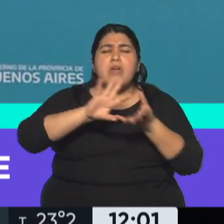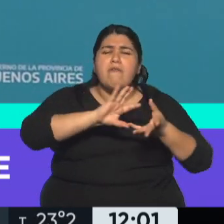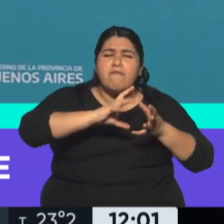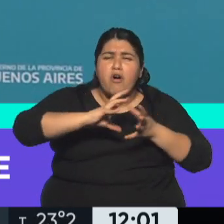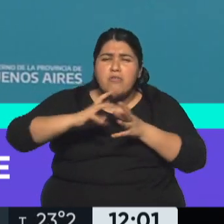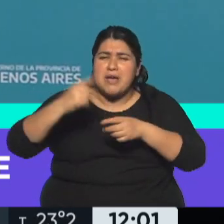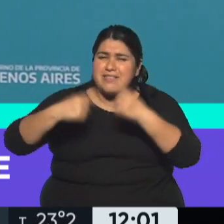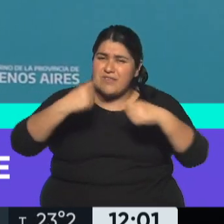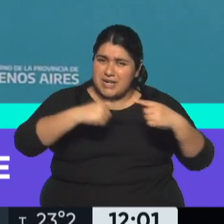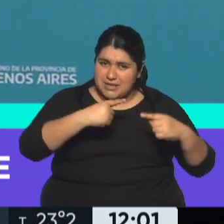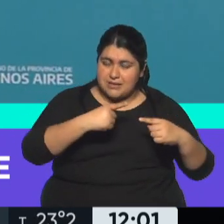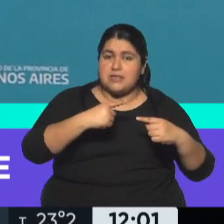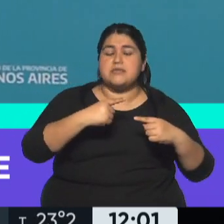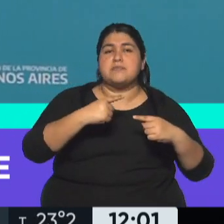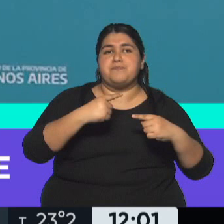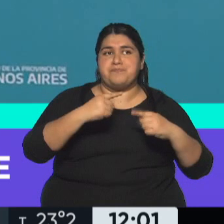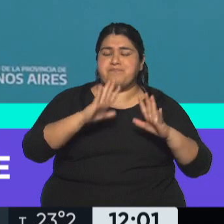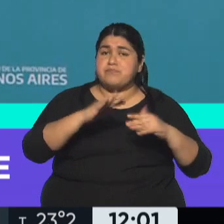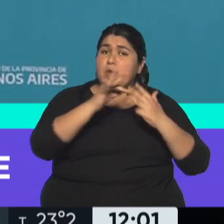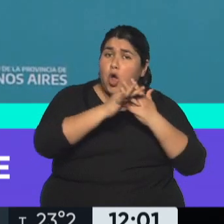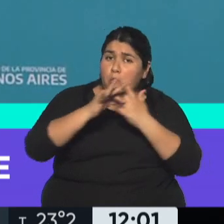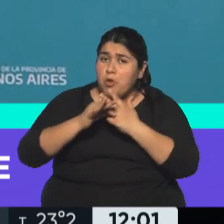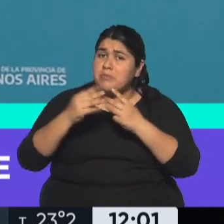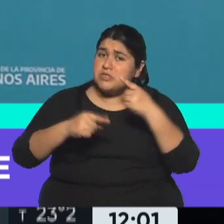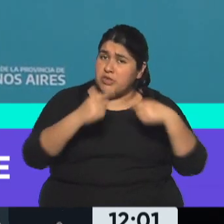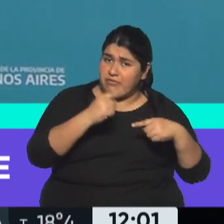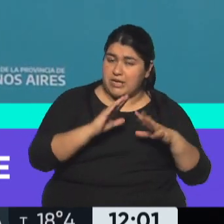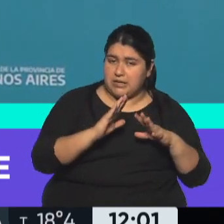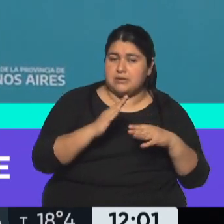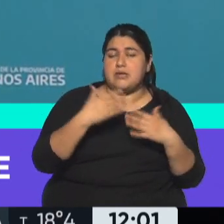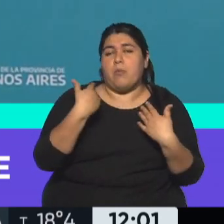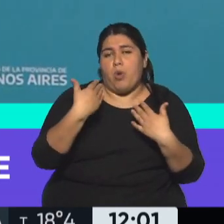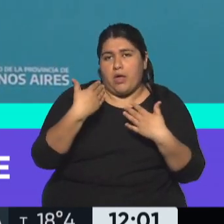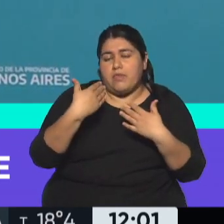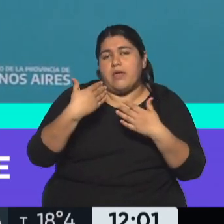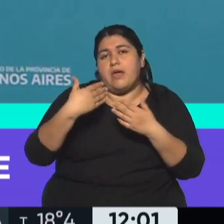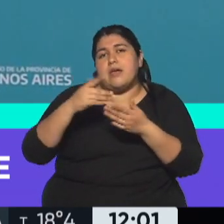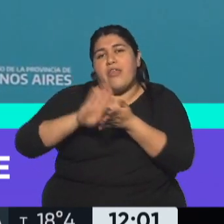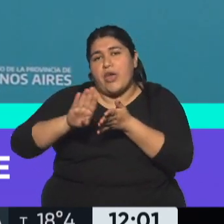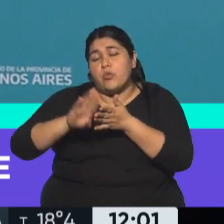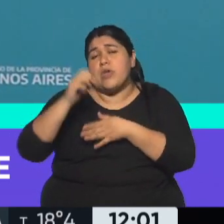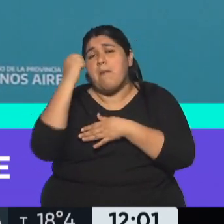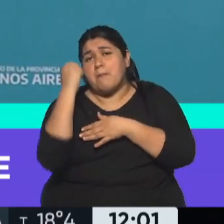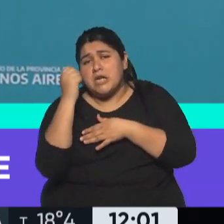de compromisos, puede estar en pesos o en dólares.